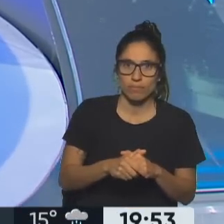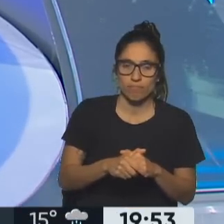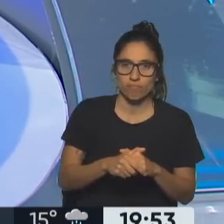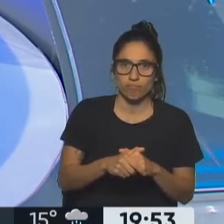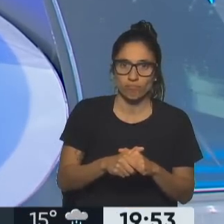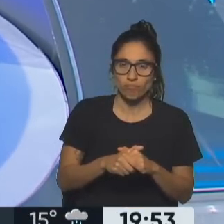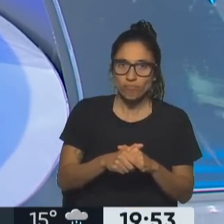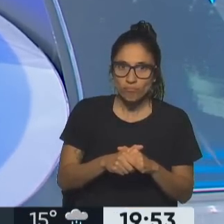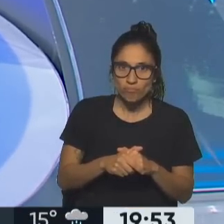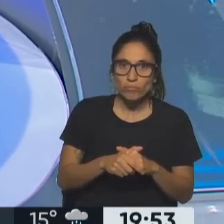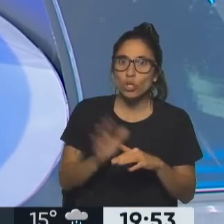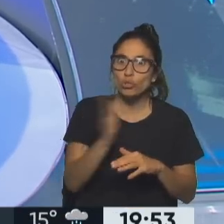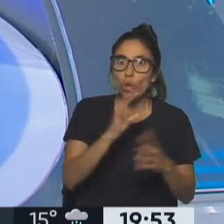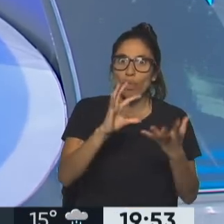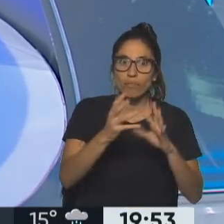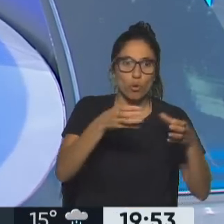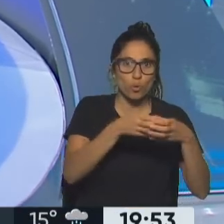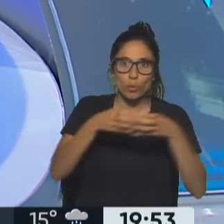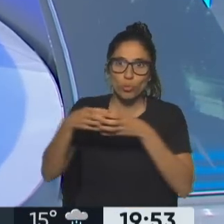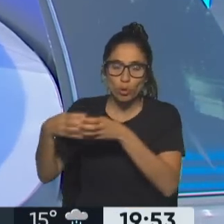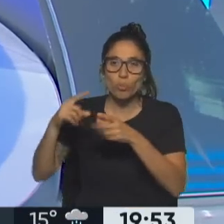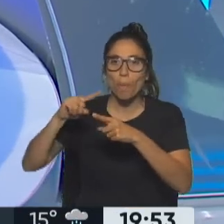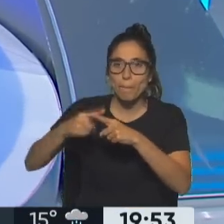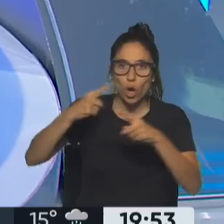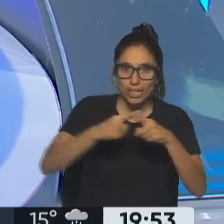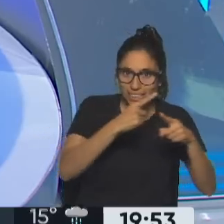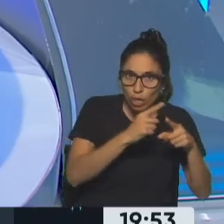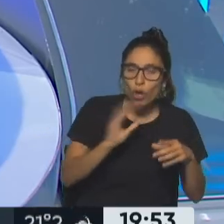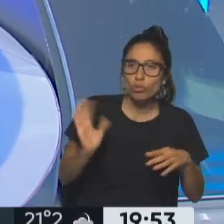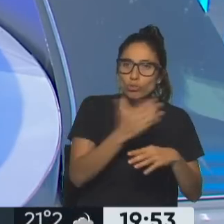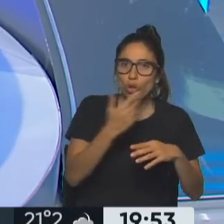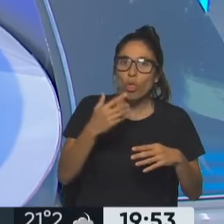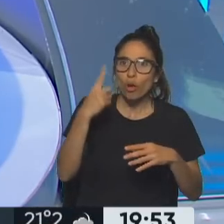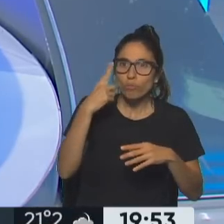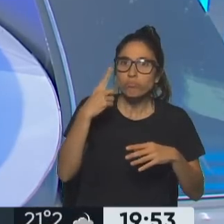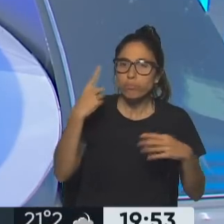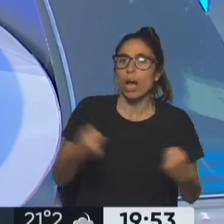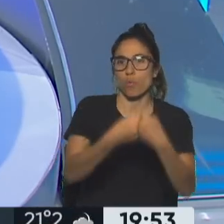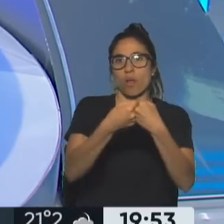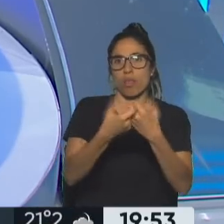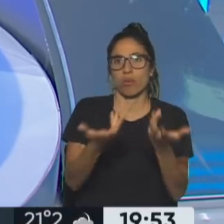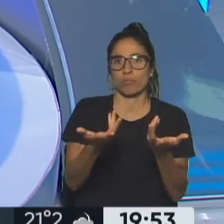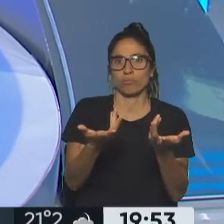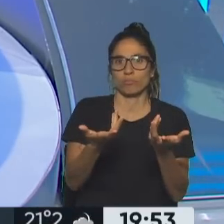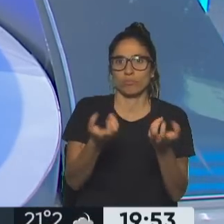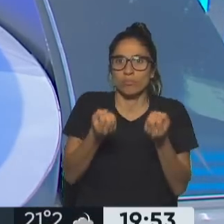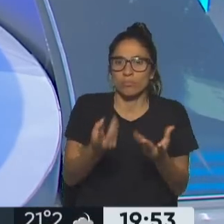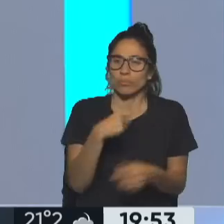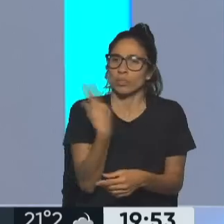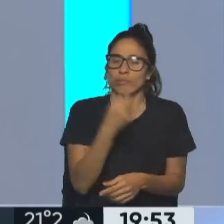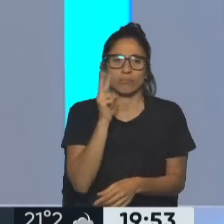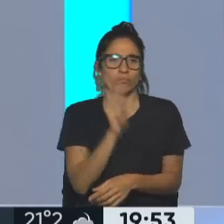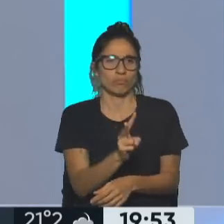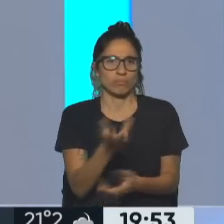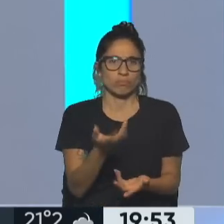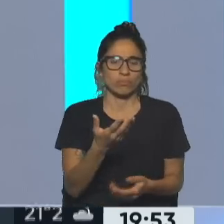políticas de la Argentina estaban de acuerdo que hace falta, porque uno lo ve en el embarazo juvenil. Bueno, no voy a